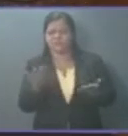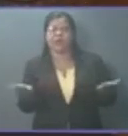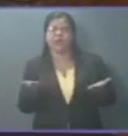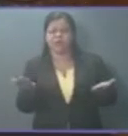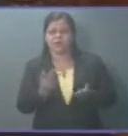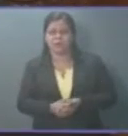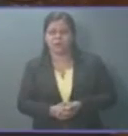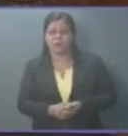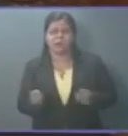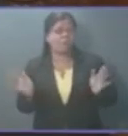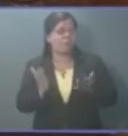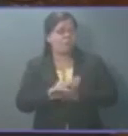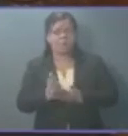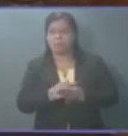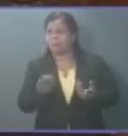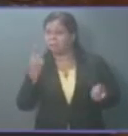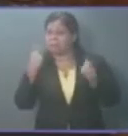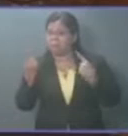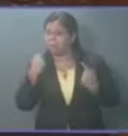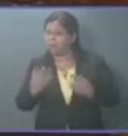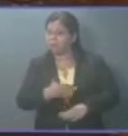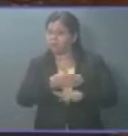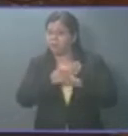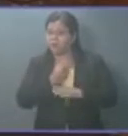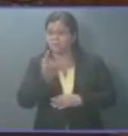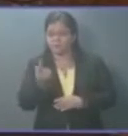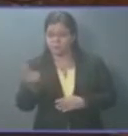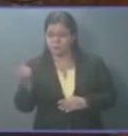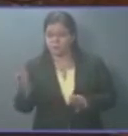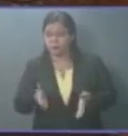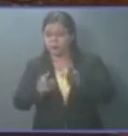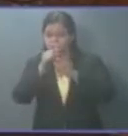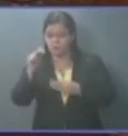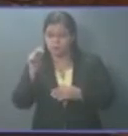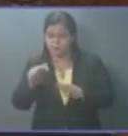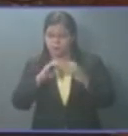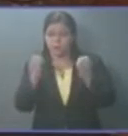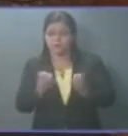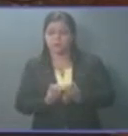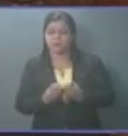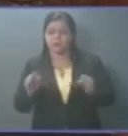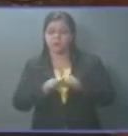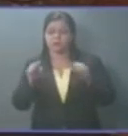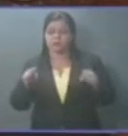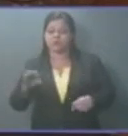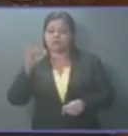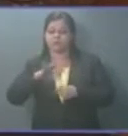ausencia para defender a esos órganos temporales del sistema electoral.